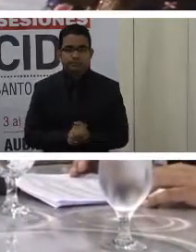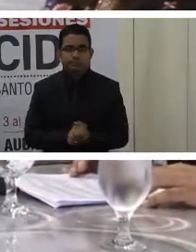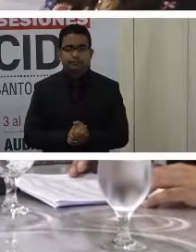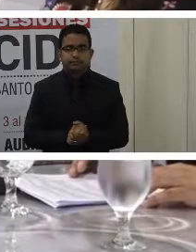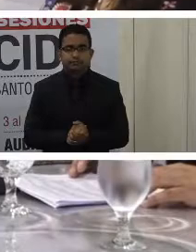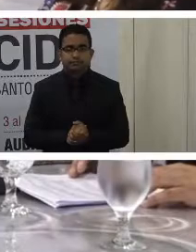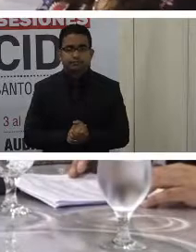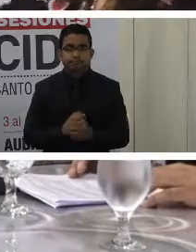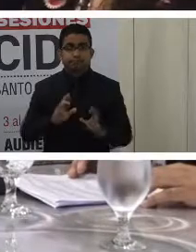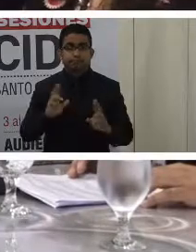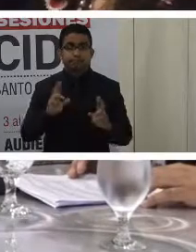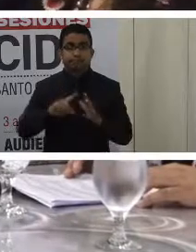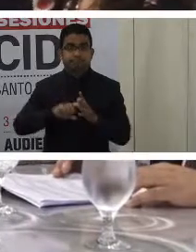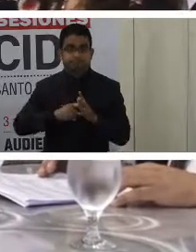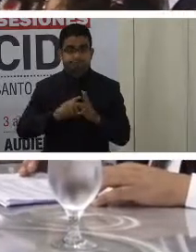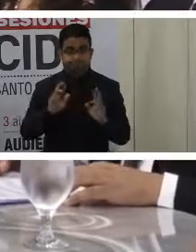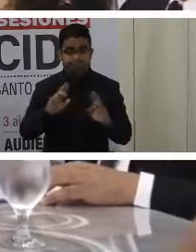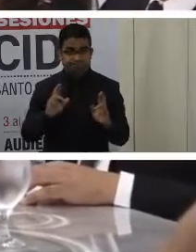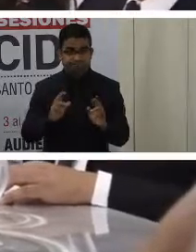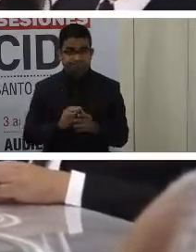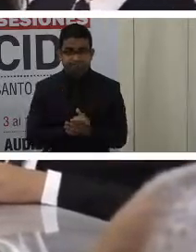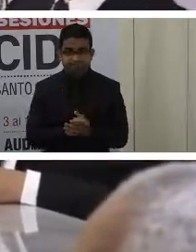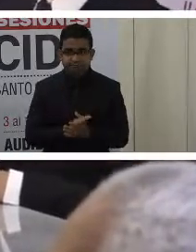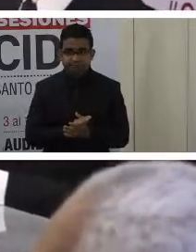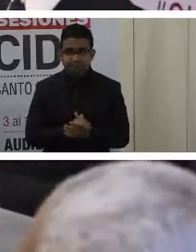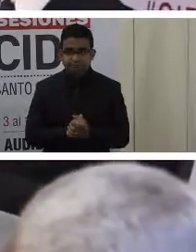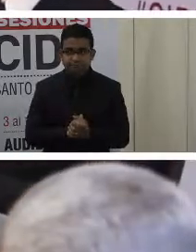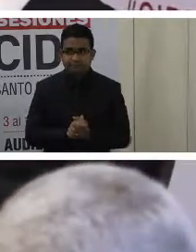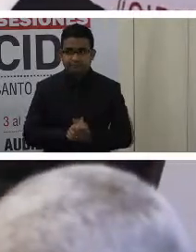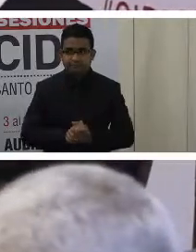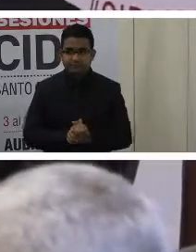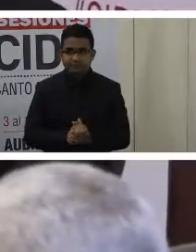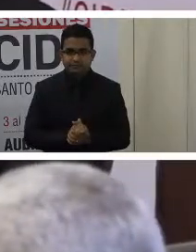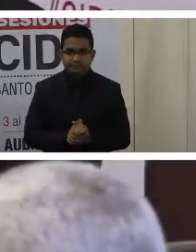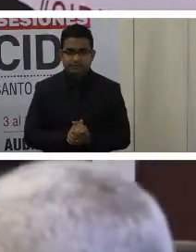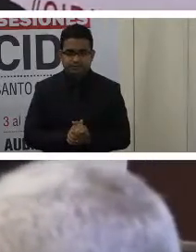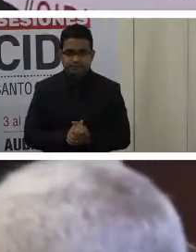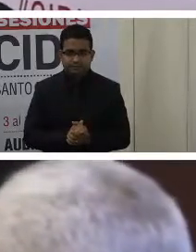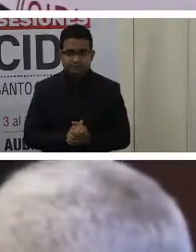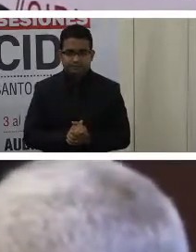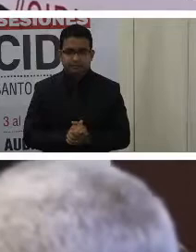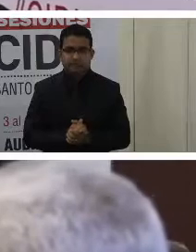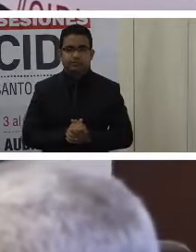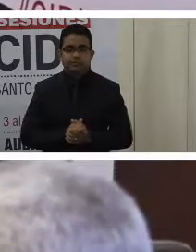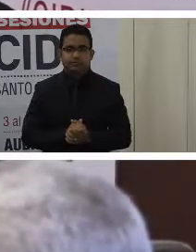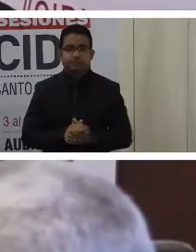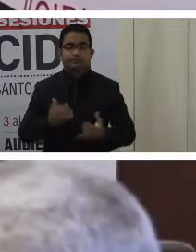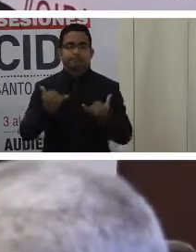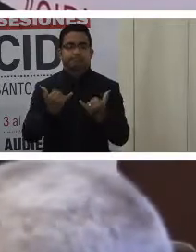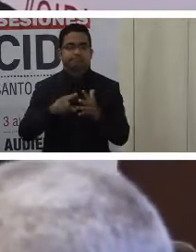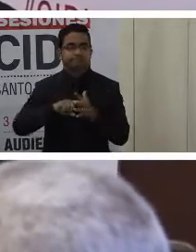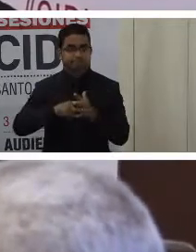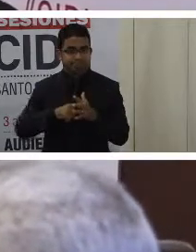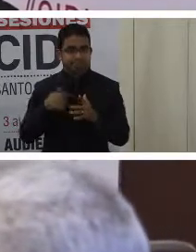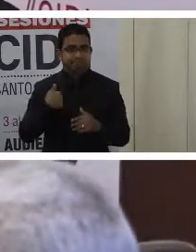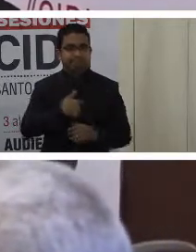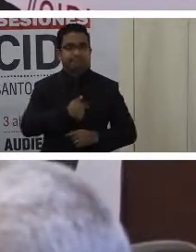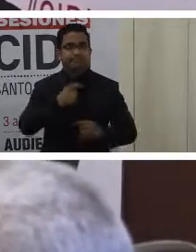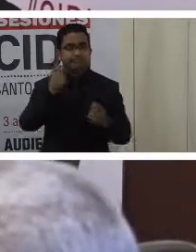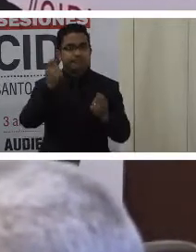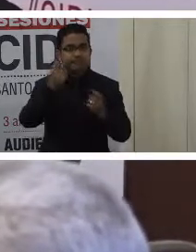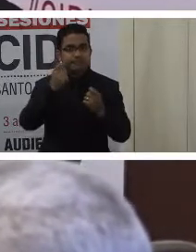la celebración